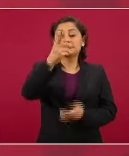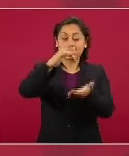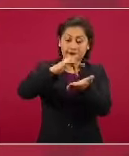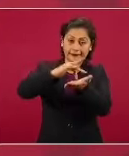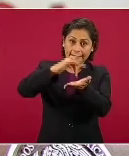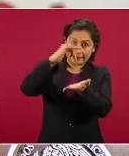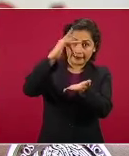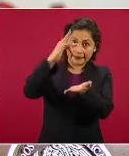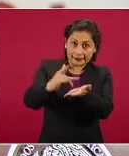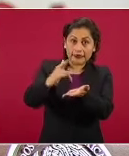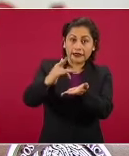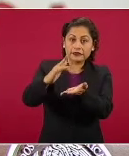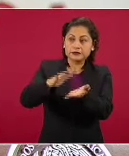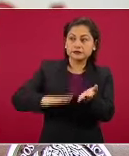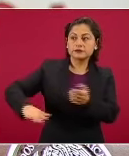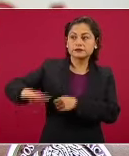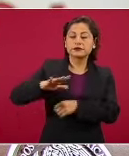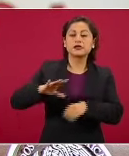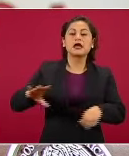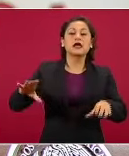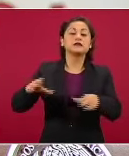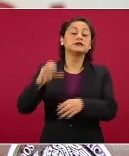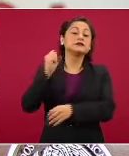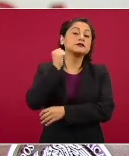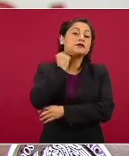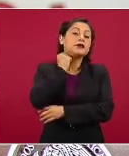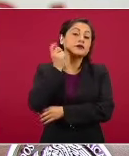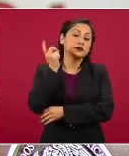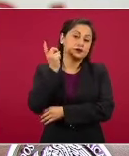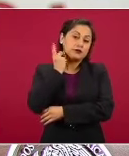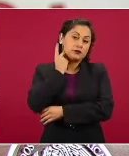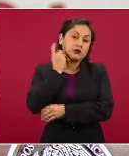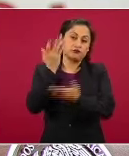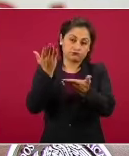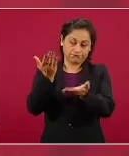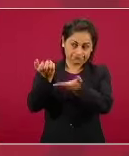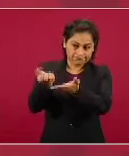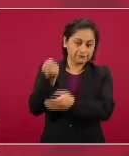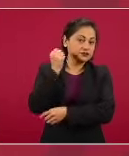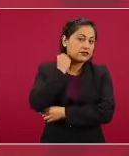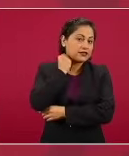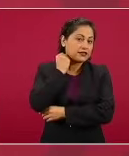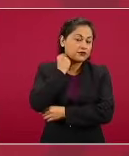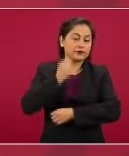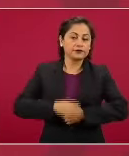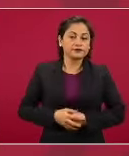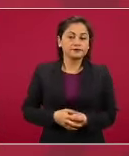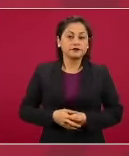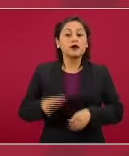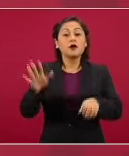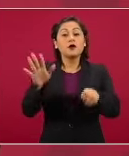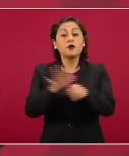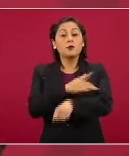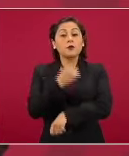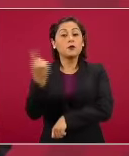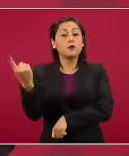legisladores, en este caso a los senadores, porque se aprobó